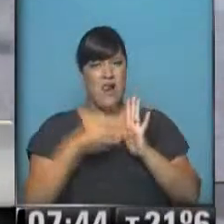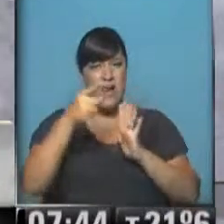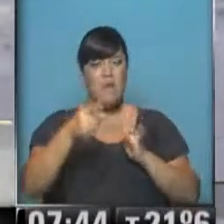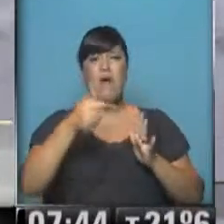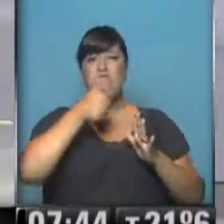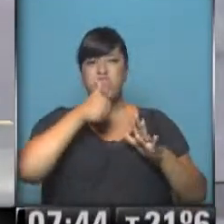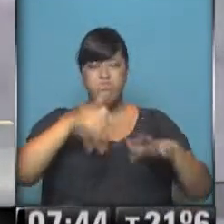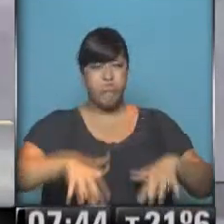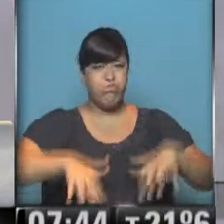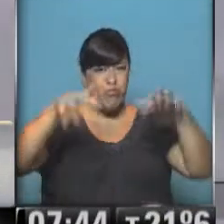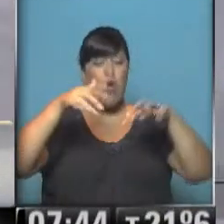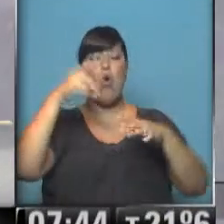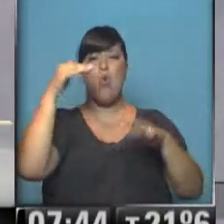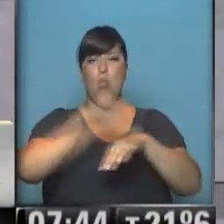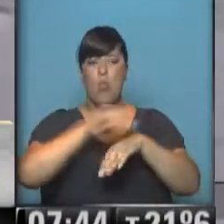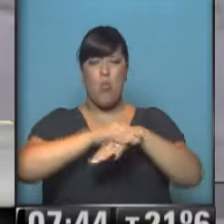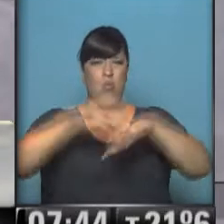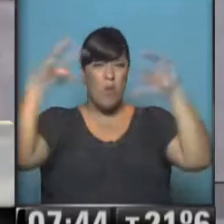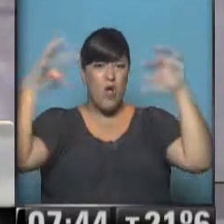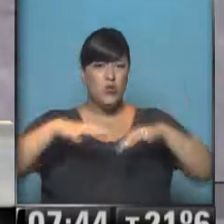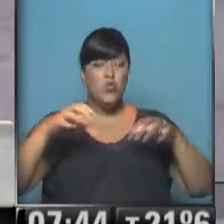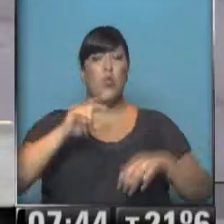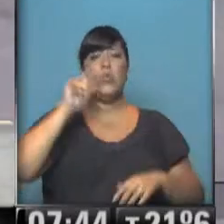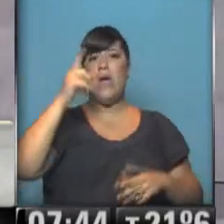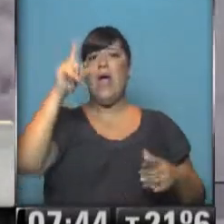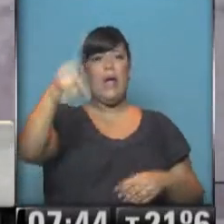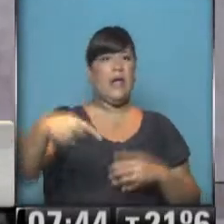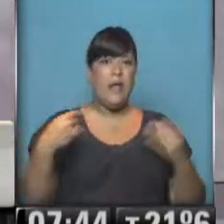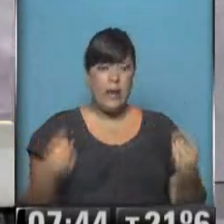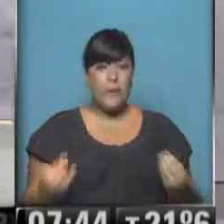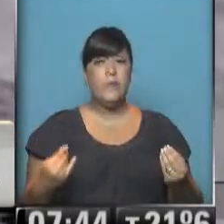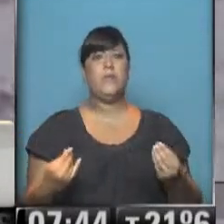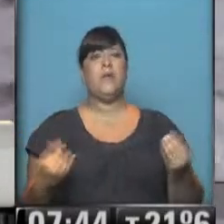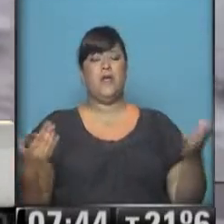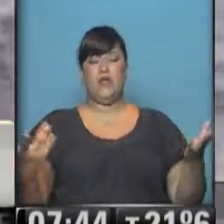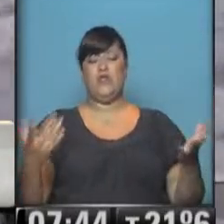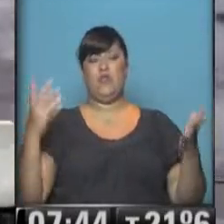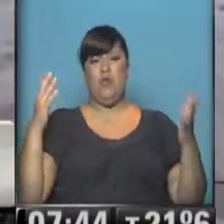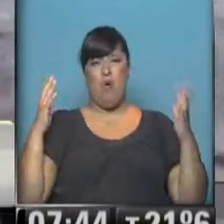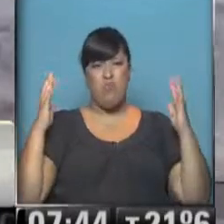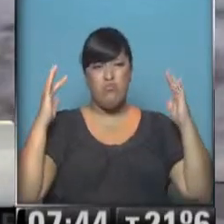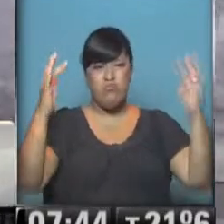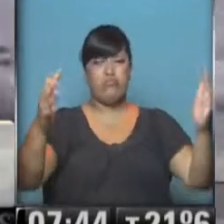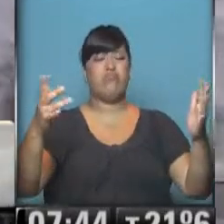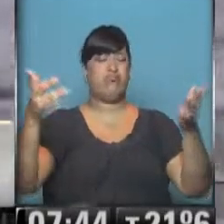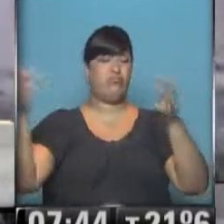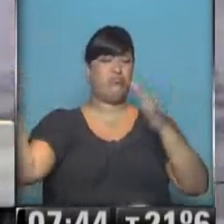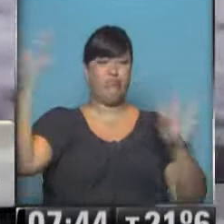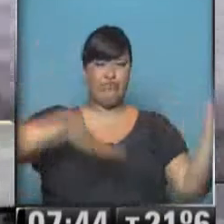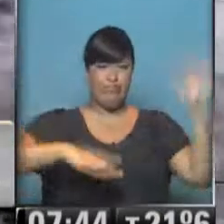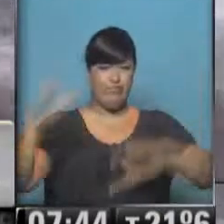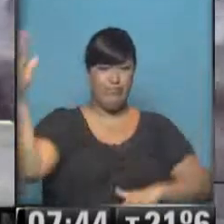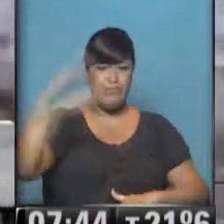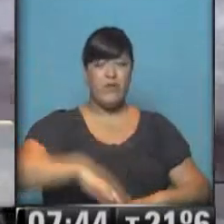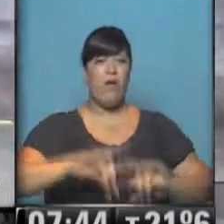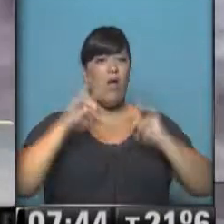agua que se generó por la lluvia caída provocó literalmente la voladura de puentes, anegamiento de vados y en muchos casos